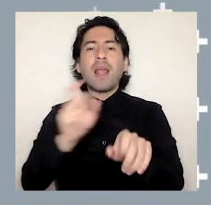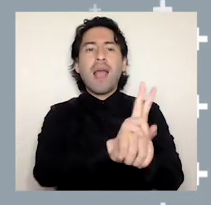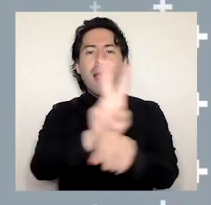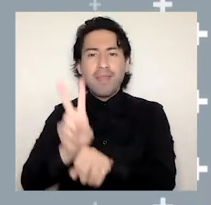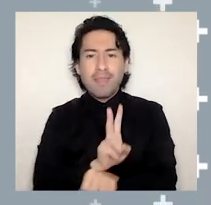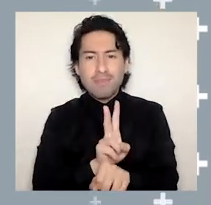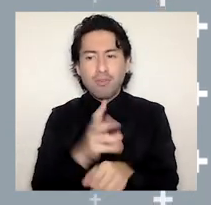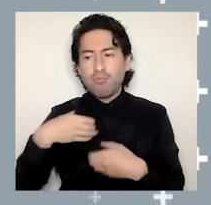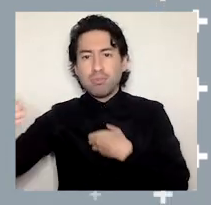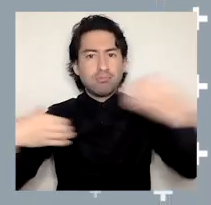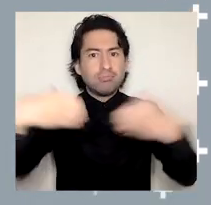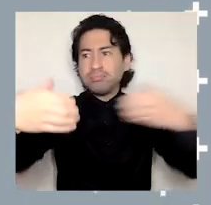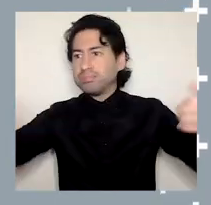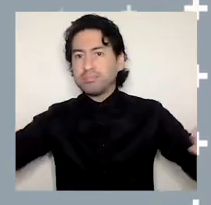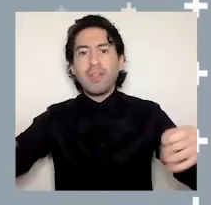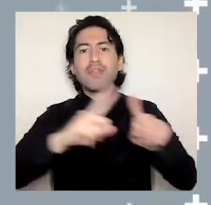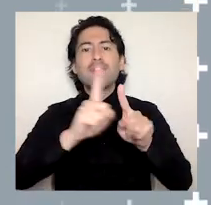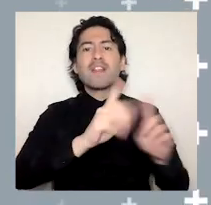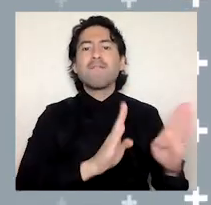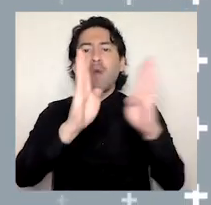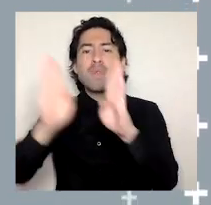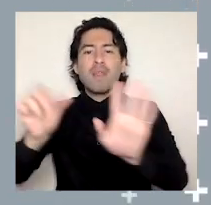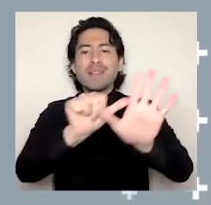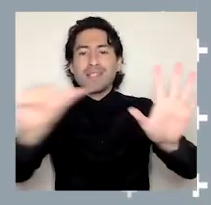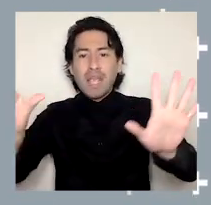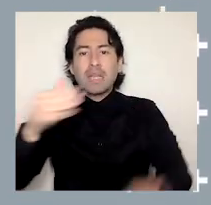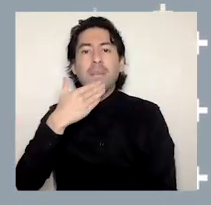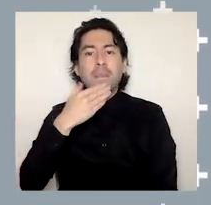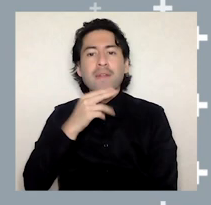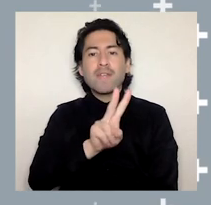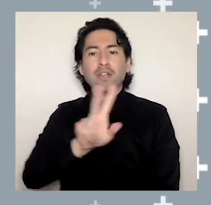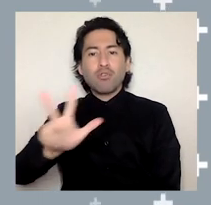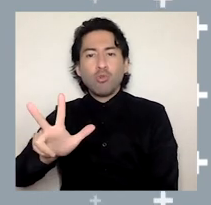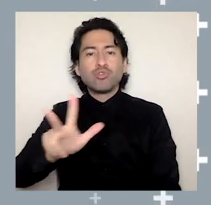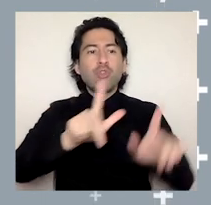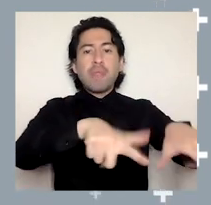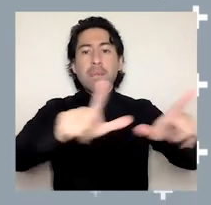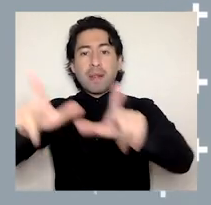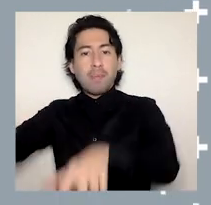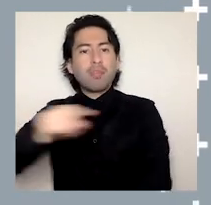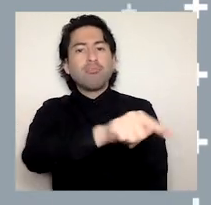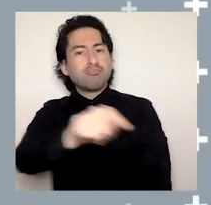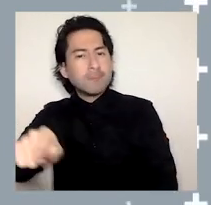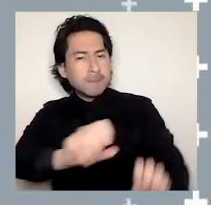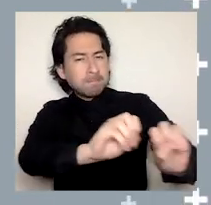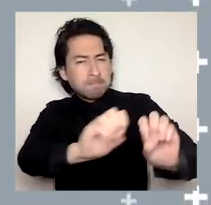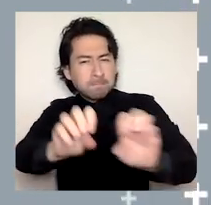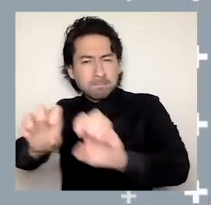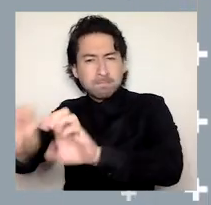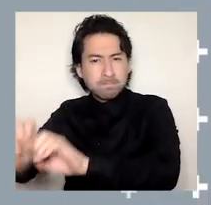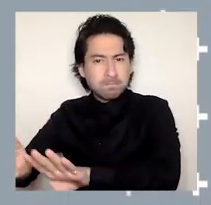y 28 departamentos que cultivan áreas del conocimiento, de los cuales un 93%